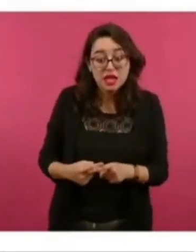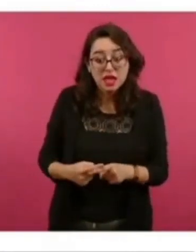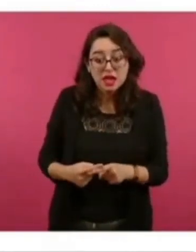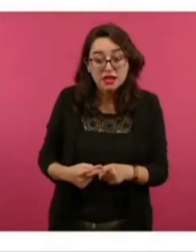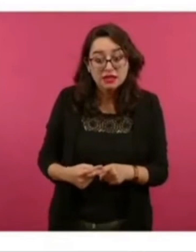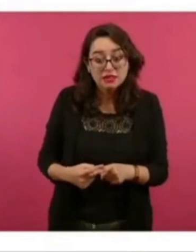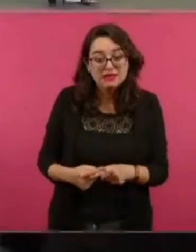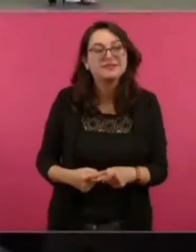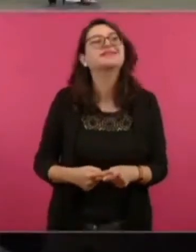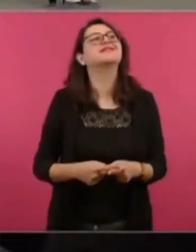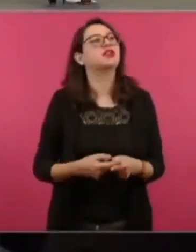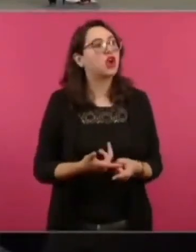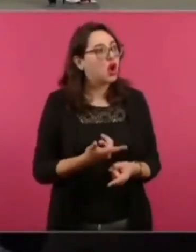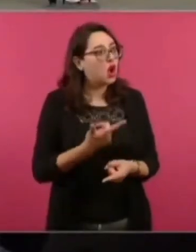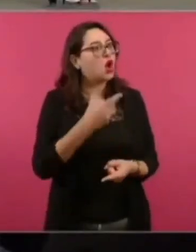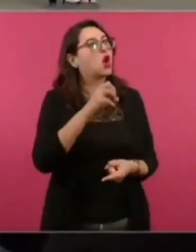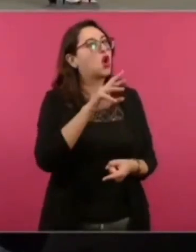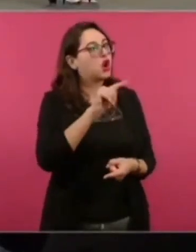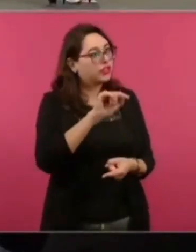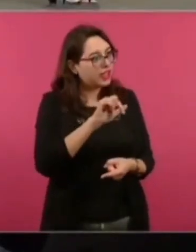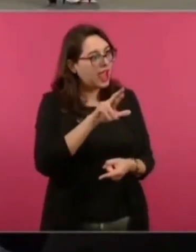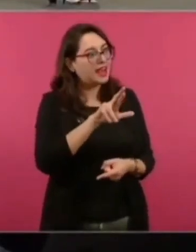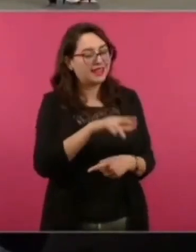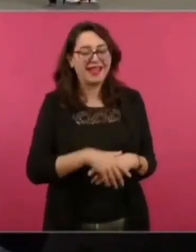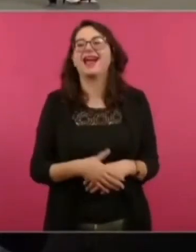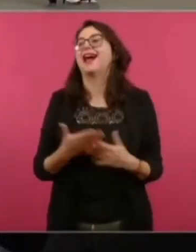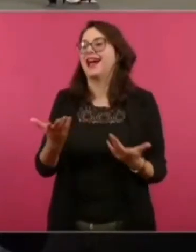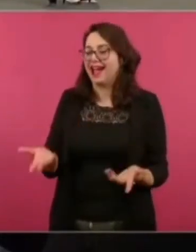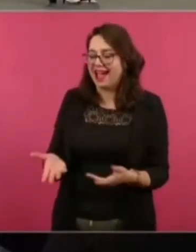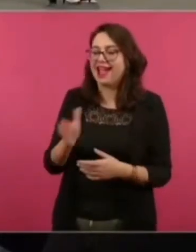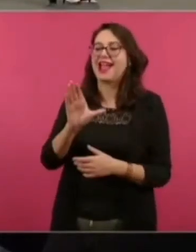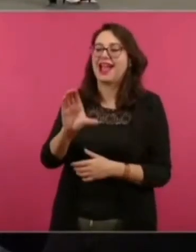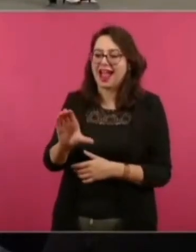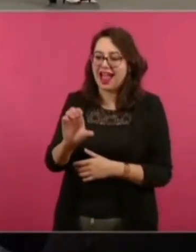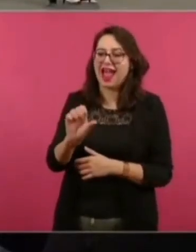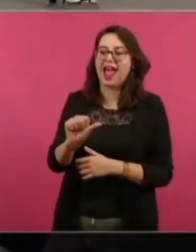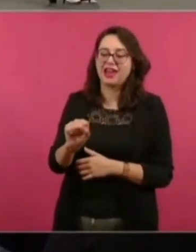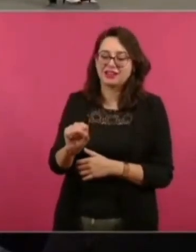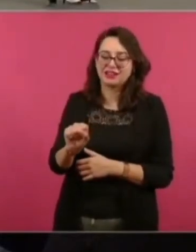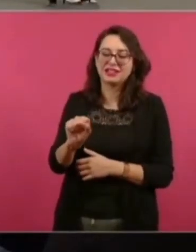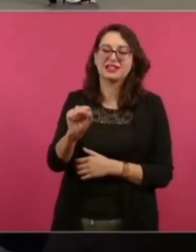Carlos Salinas de Gorta. ¿Quién fue el que ayudó